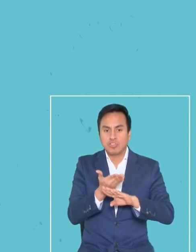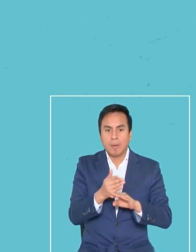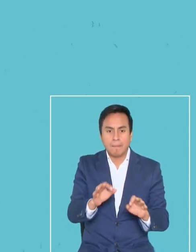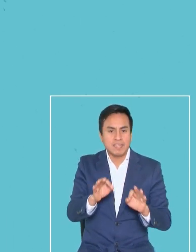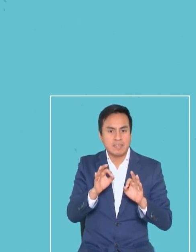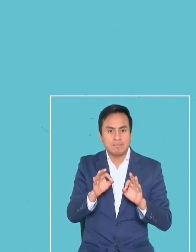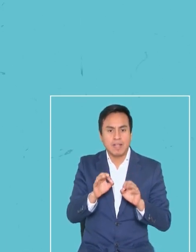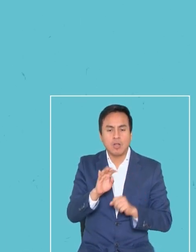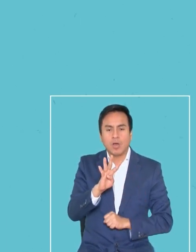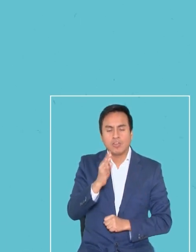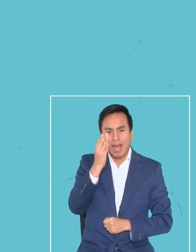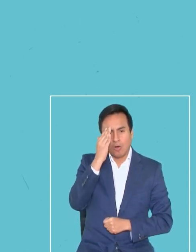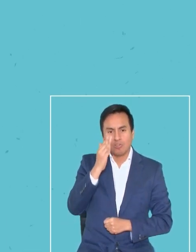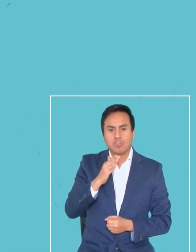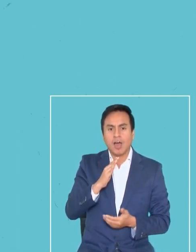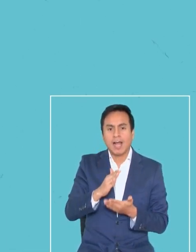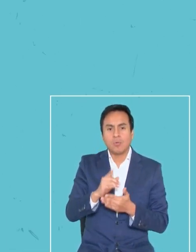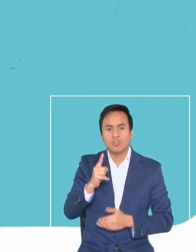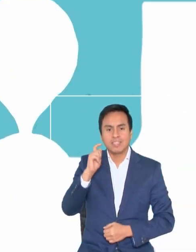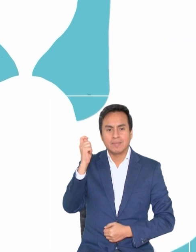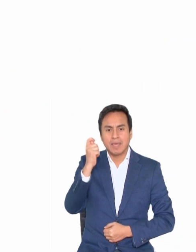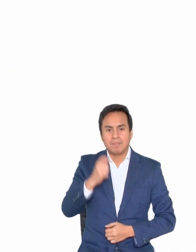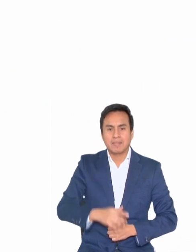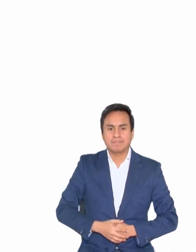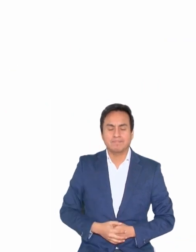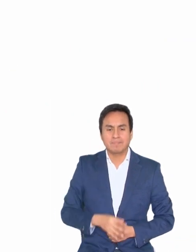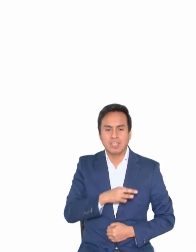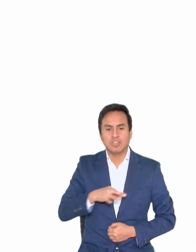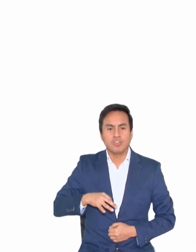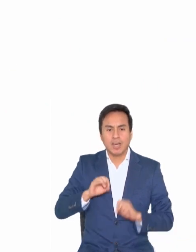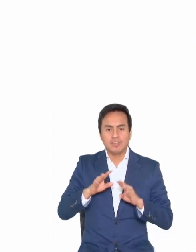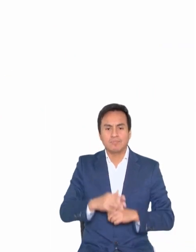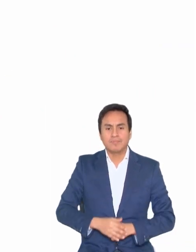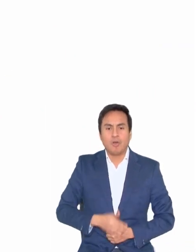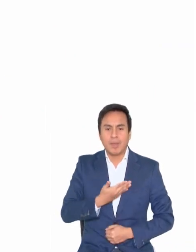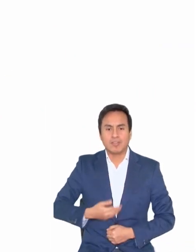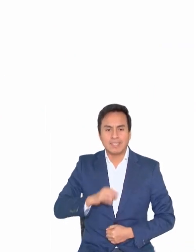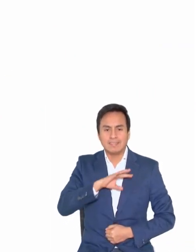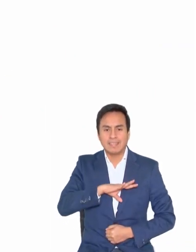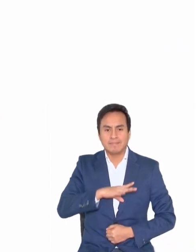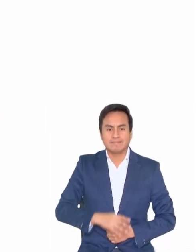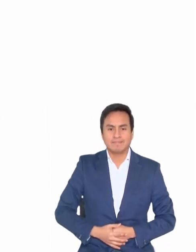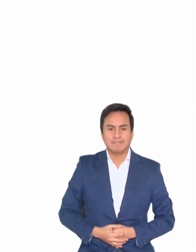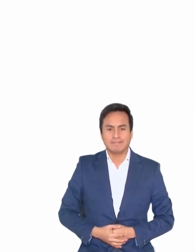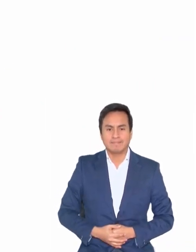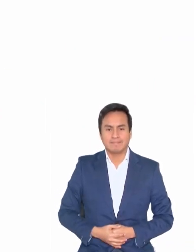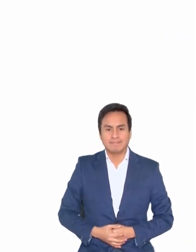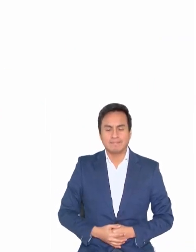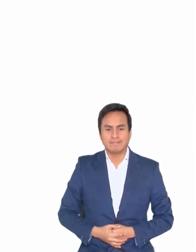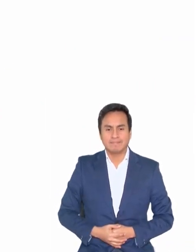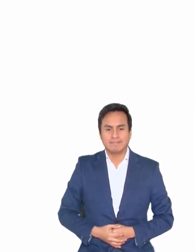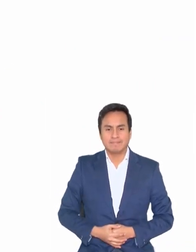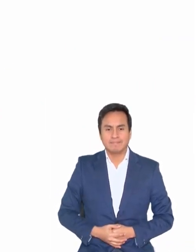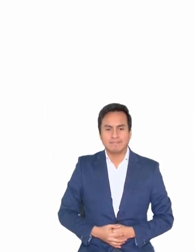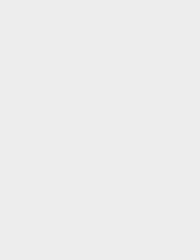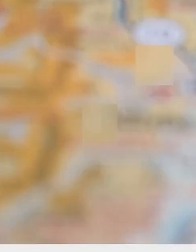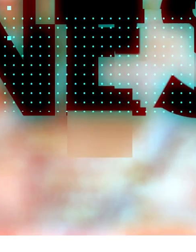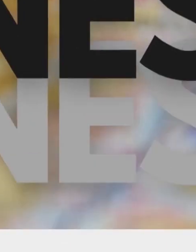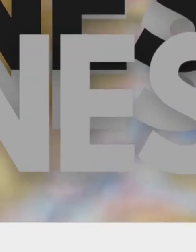etapa de postulación principal del 4 de agosto al 1 de septiembre. Ministerio de Educación, Gobierno de Chile.